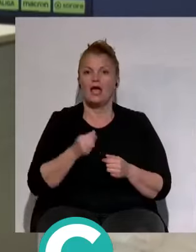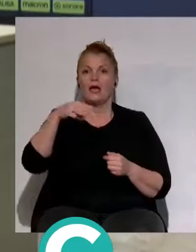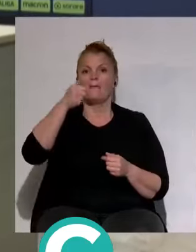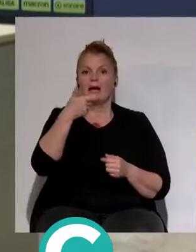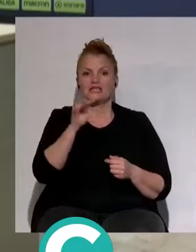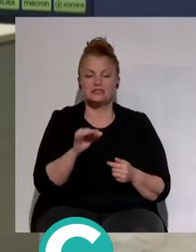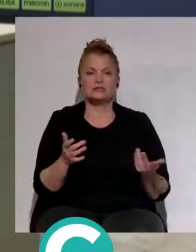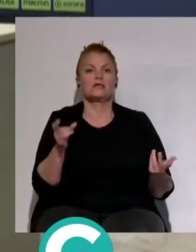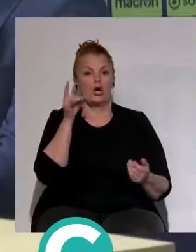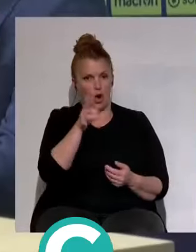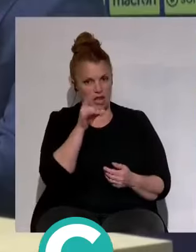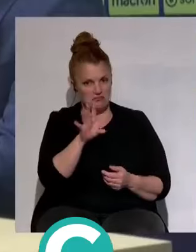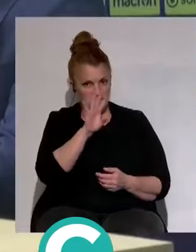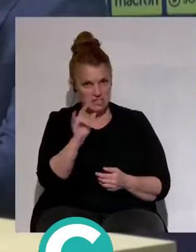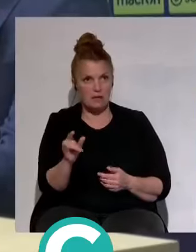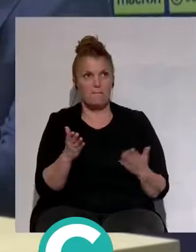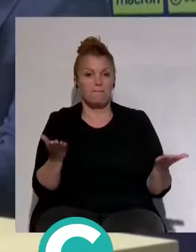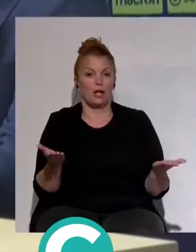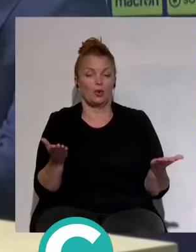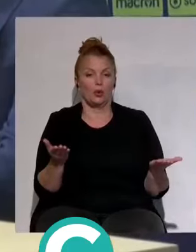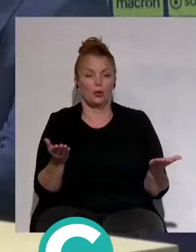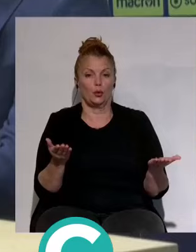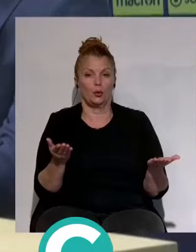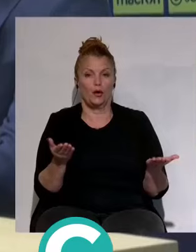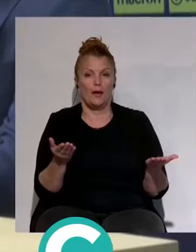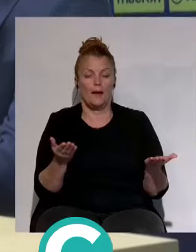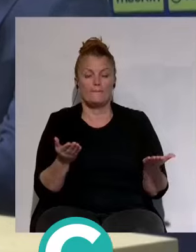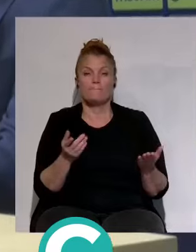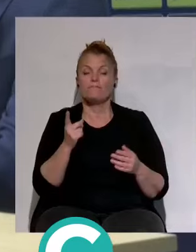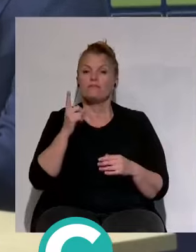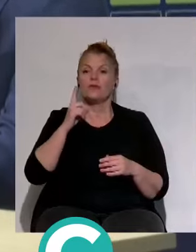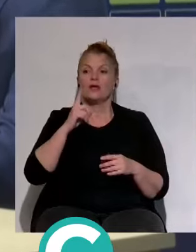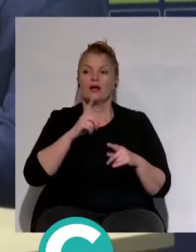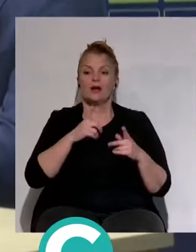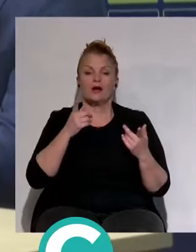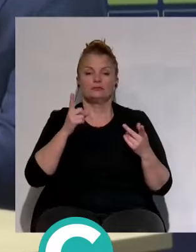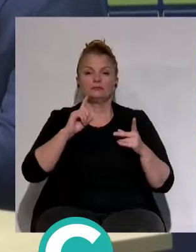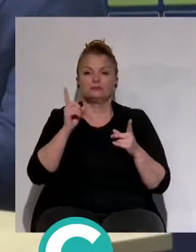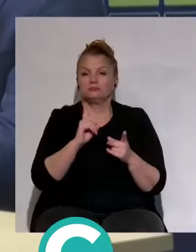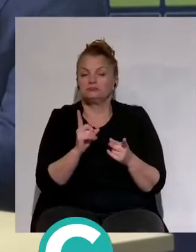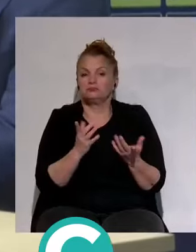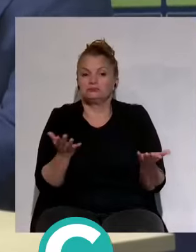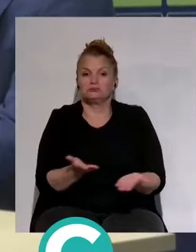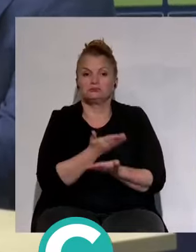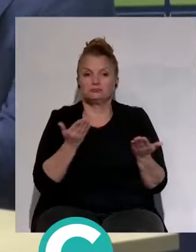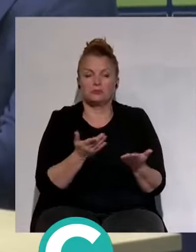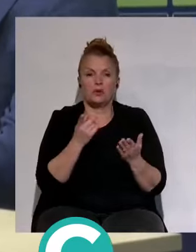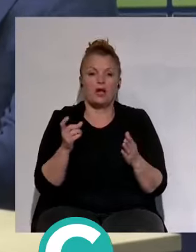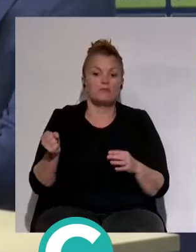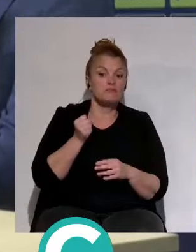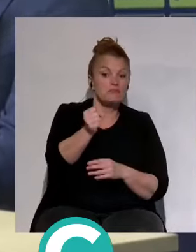ha marcado goles, pero cuando no ponen será por algo.